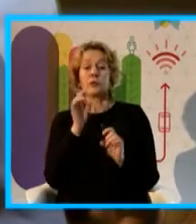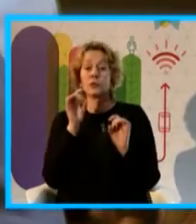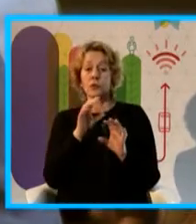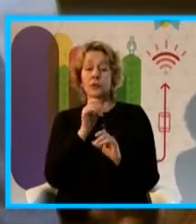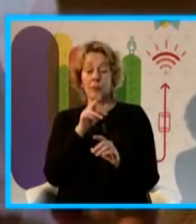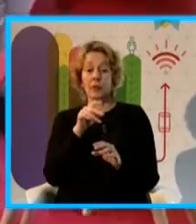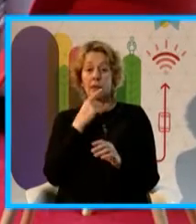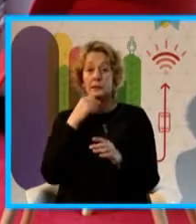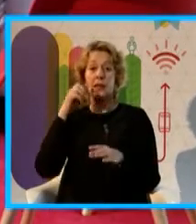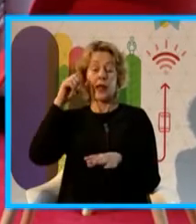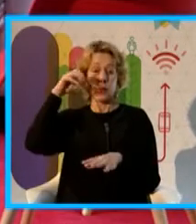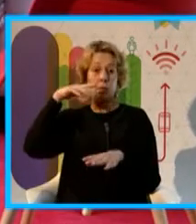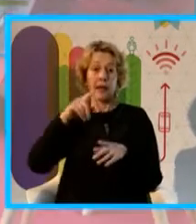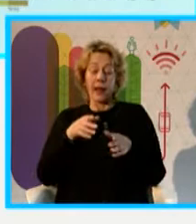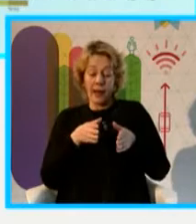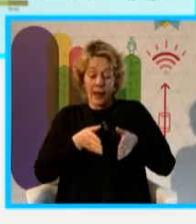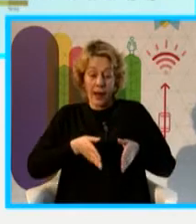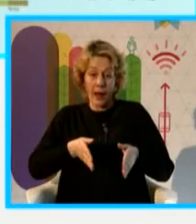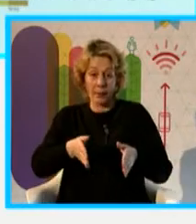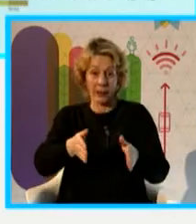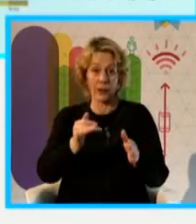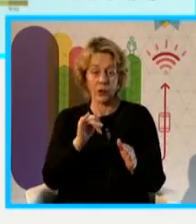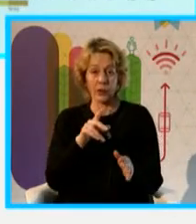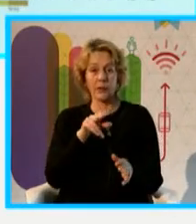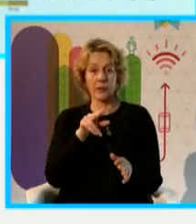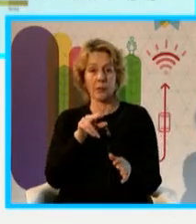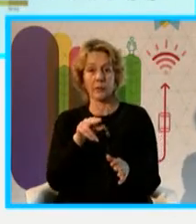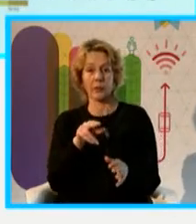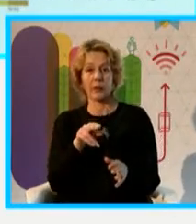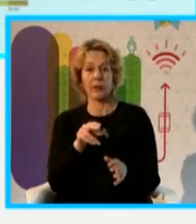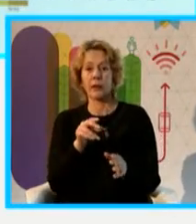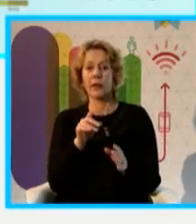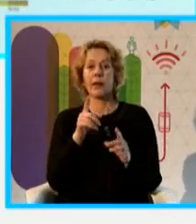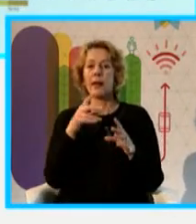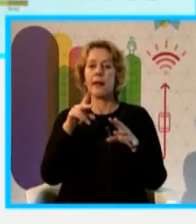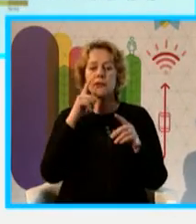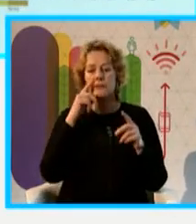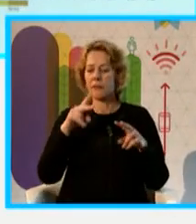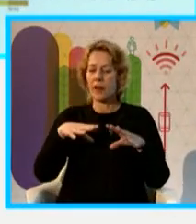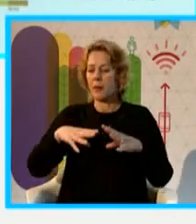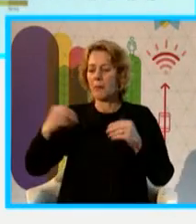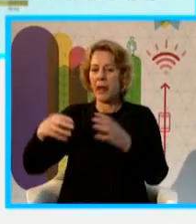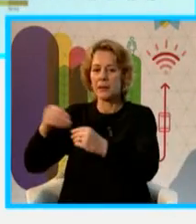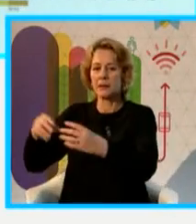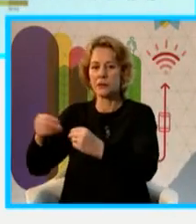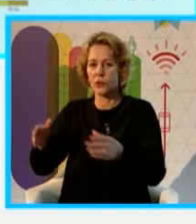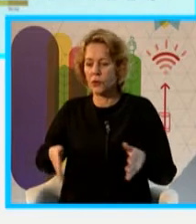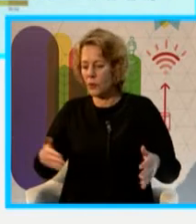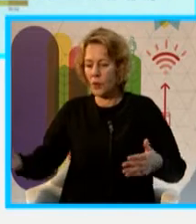el sendero, y además la trama verde que va a conjunto